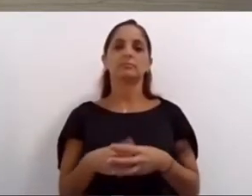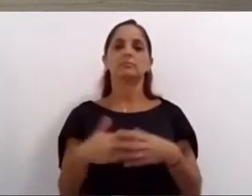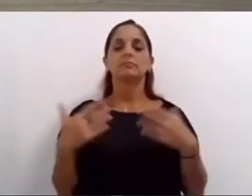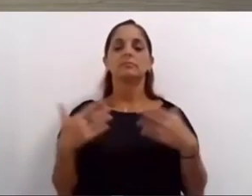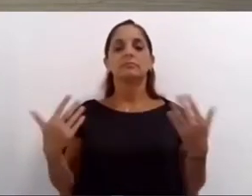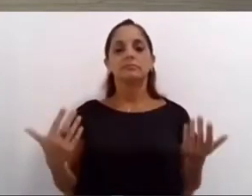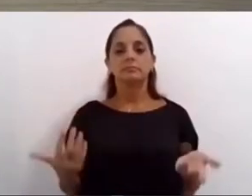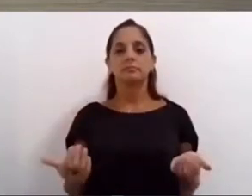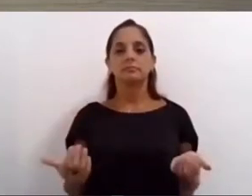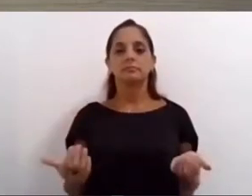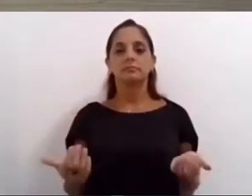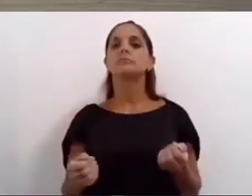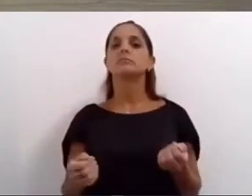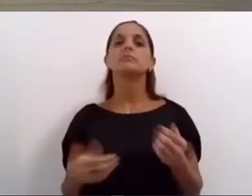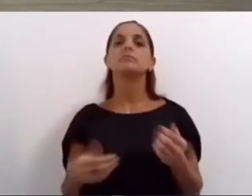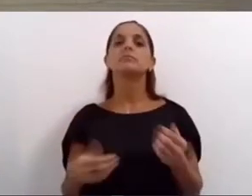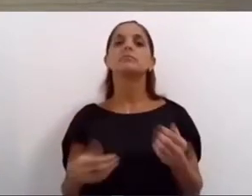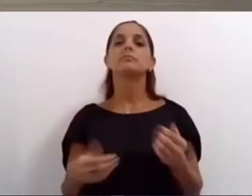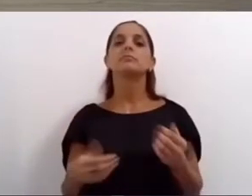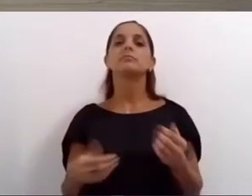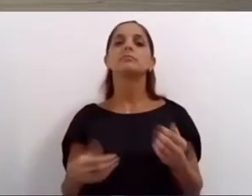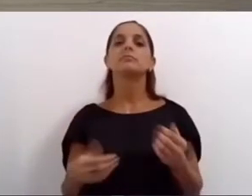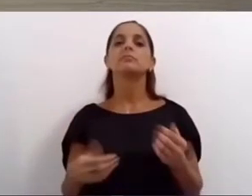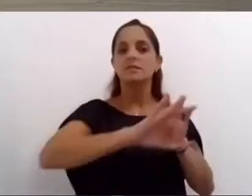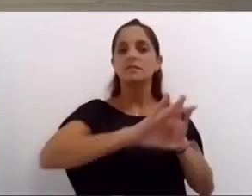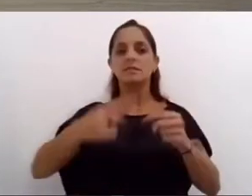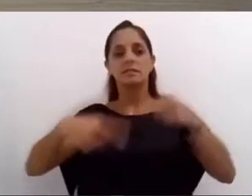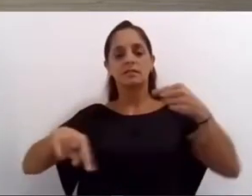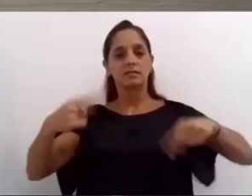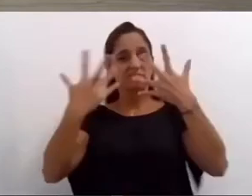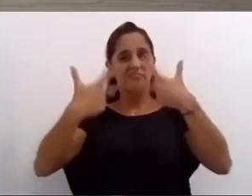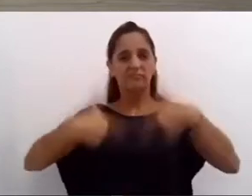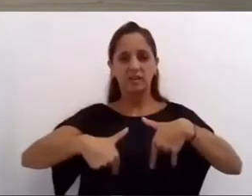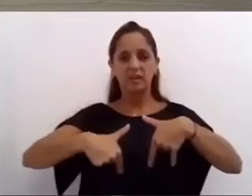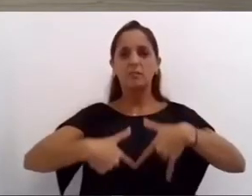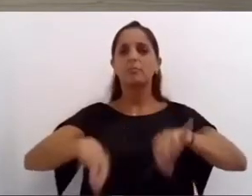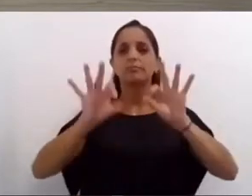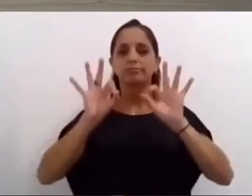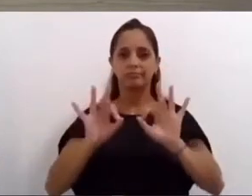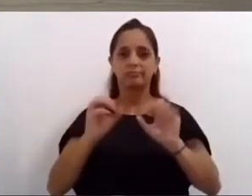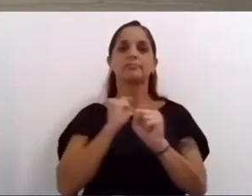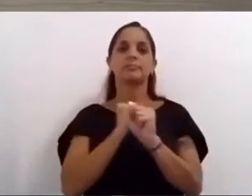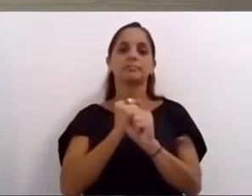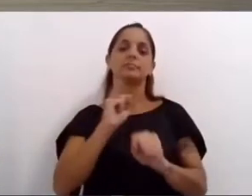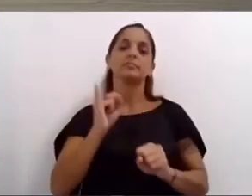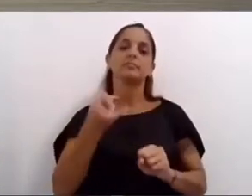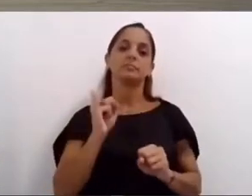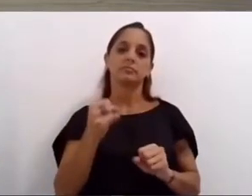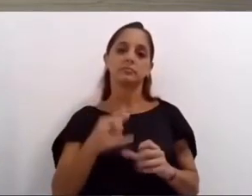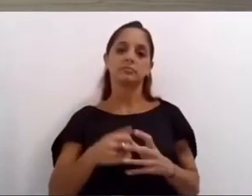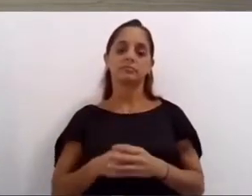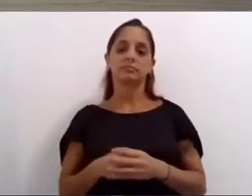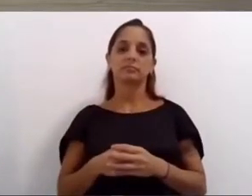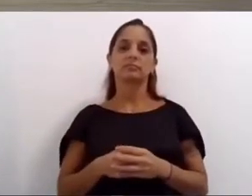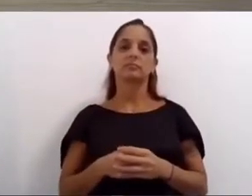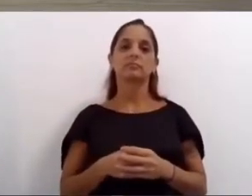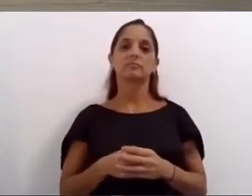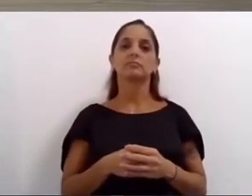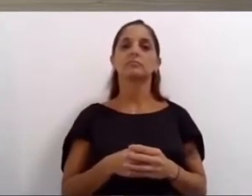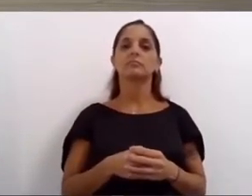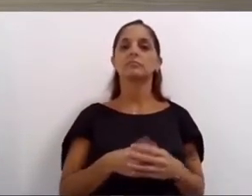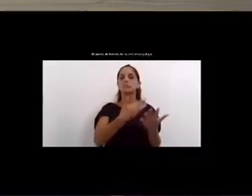completamiento de las obras de cloacas en la ciudad junto a Lenosa hemos presentado los programas